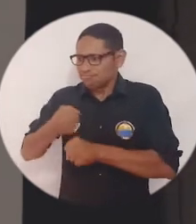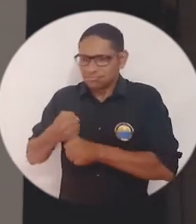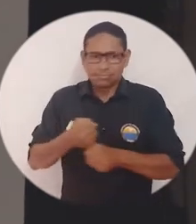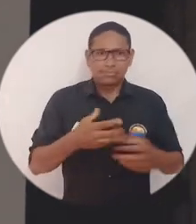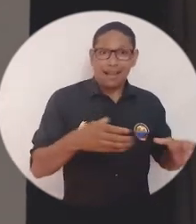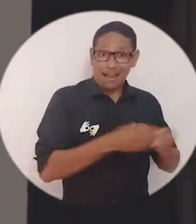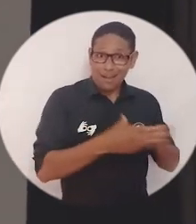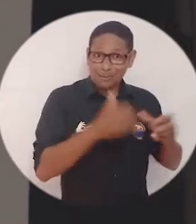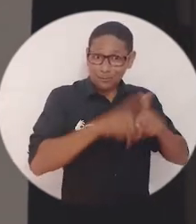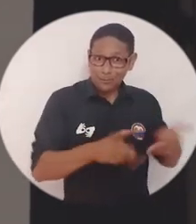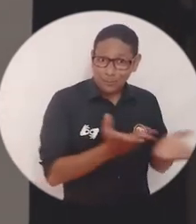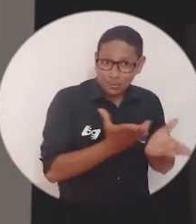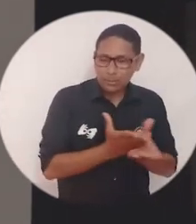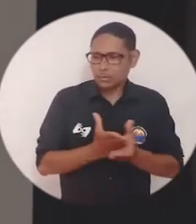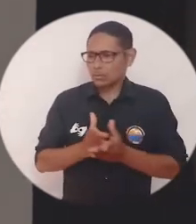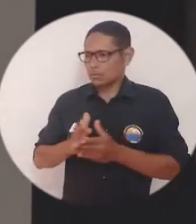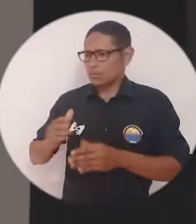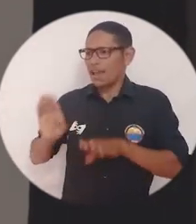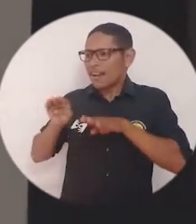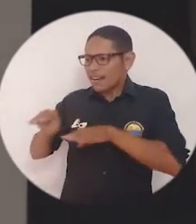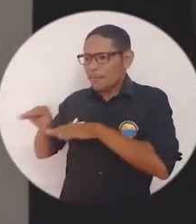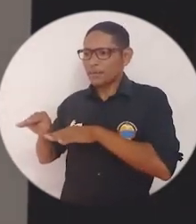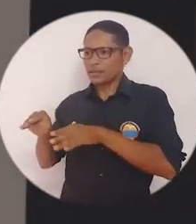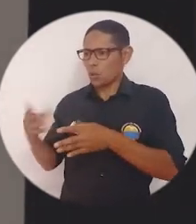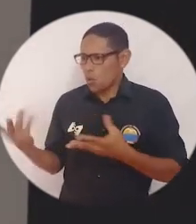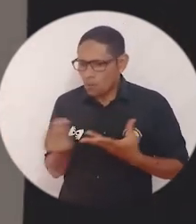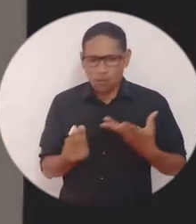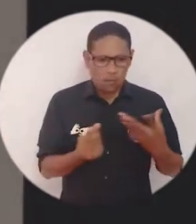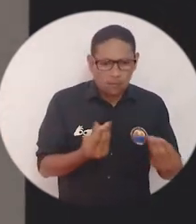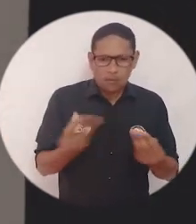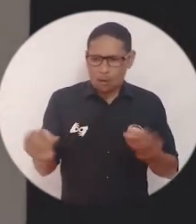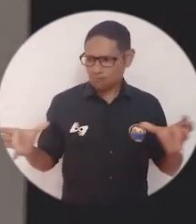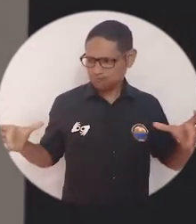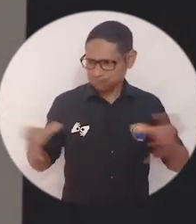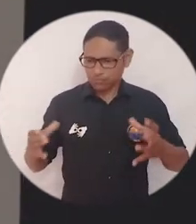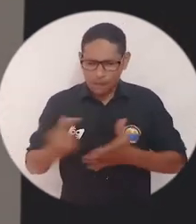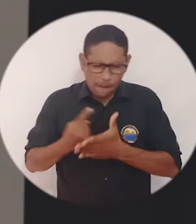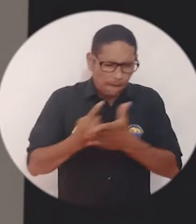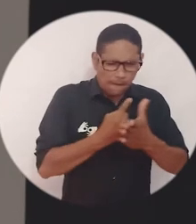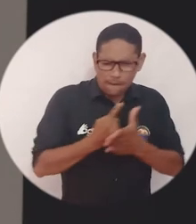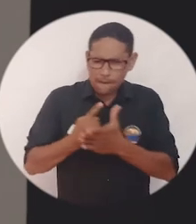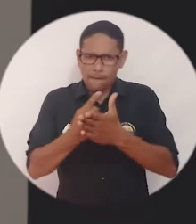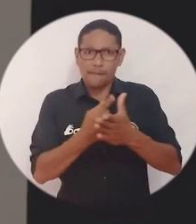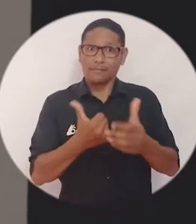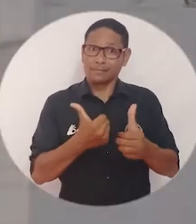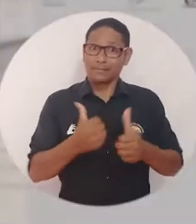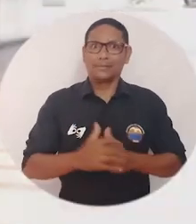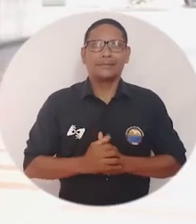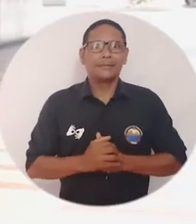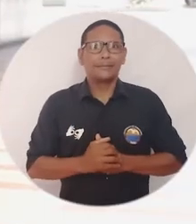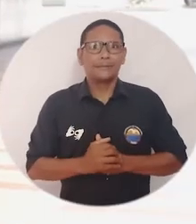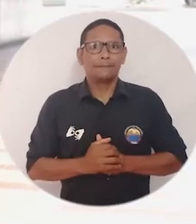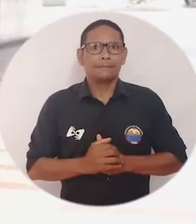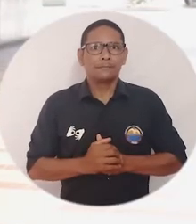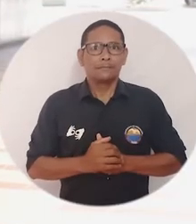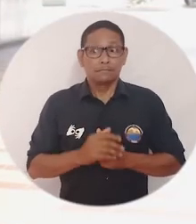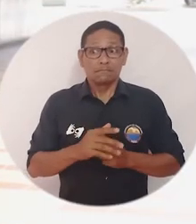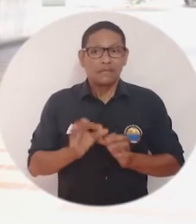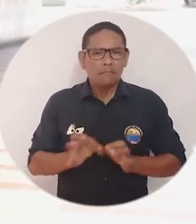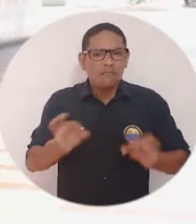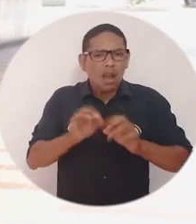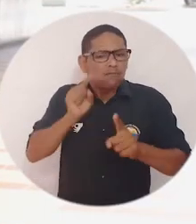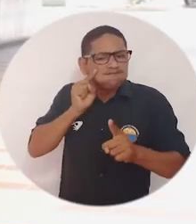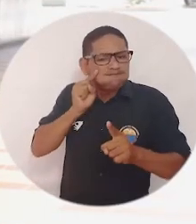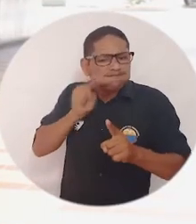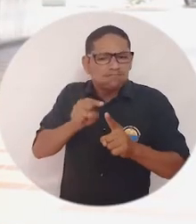asociaciones estudiantiles, representantes, diferentes colectivos que componen la Universidad del Magdalena. Realmente lo que busca